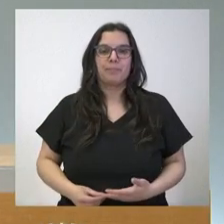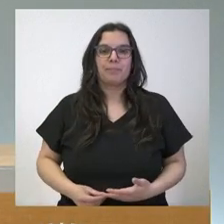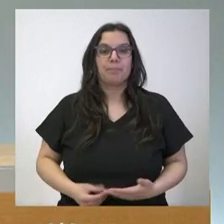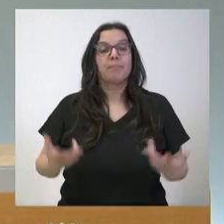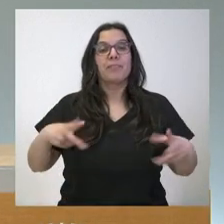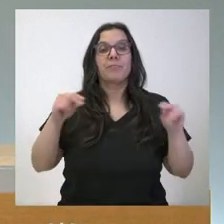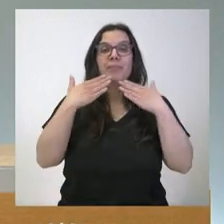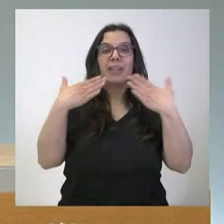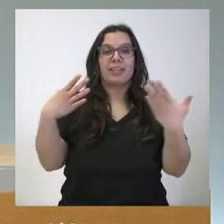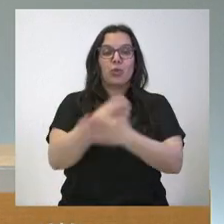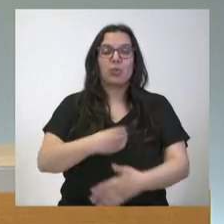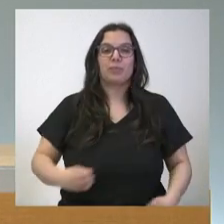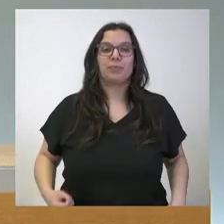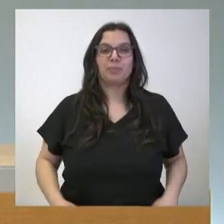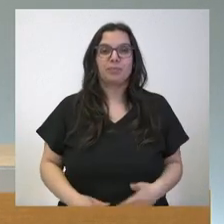Terminamos gracias a todos